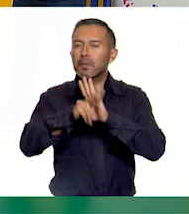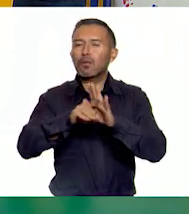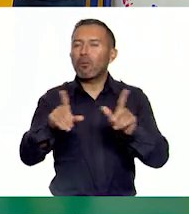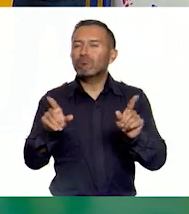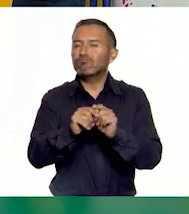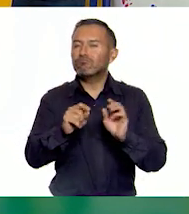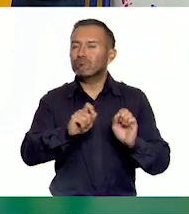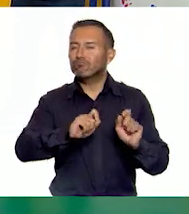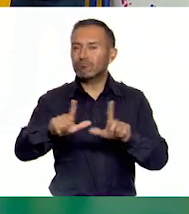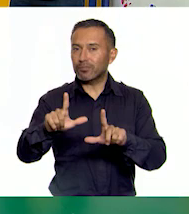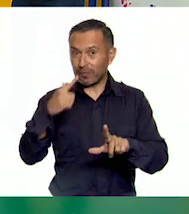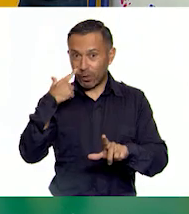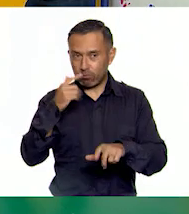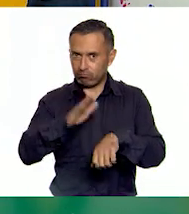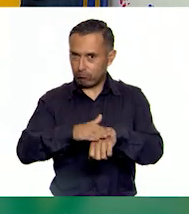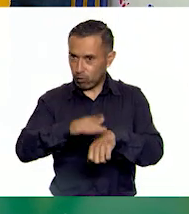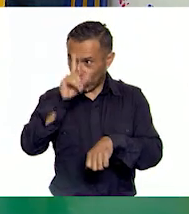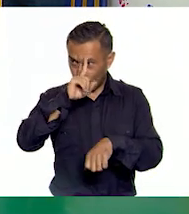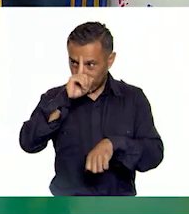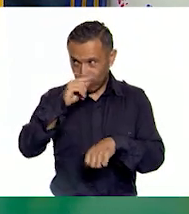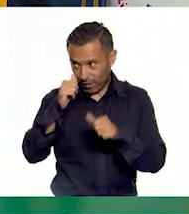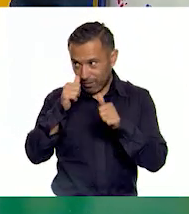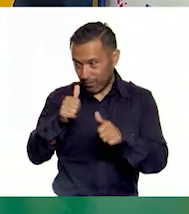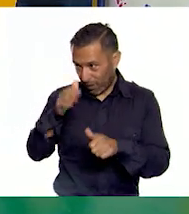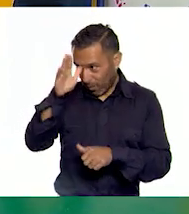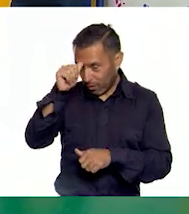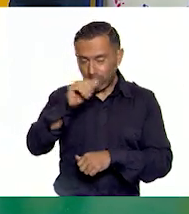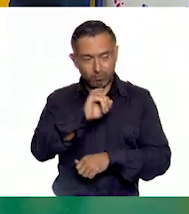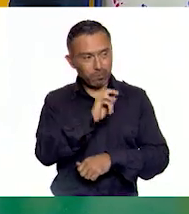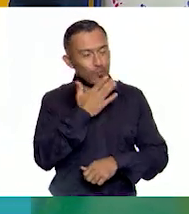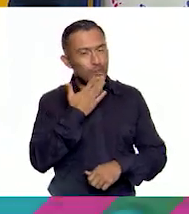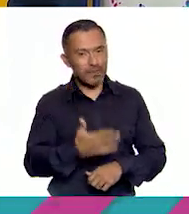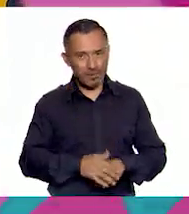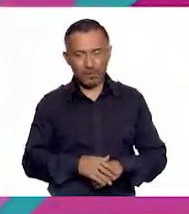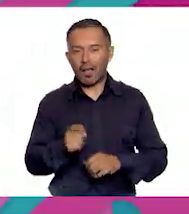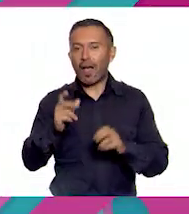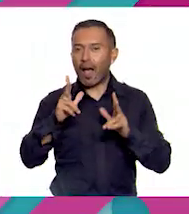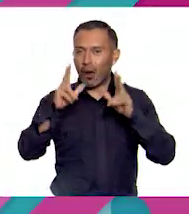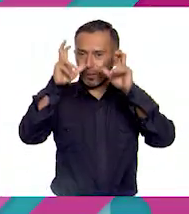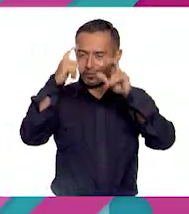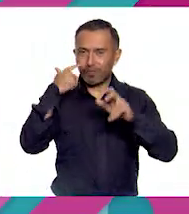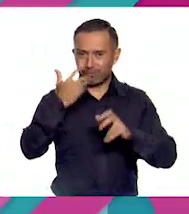recomendaciones que él tiene para nosotros. ¿Me parece? Me parece excelente. Muy bien, vamos con ajo listo.